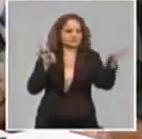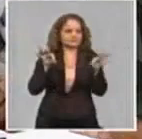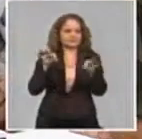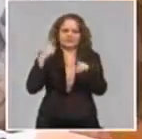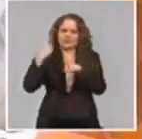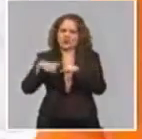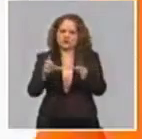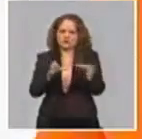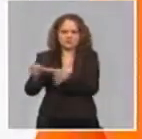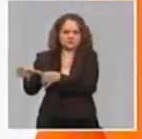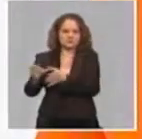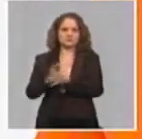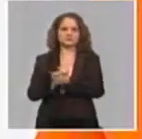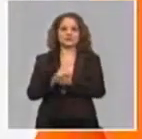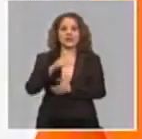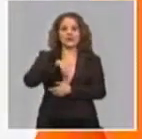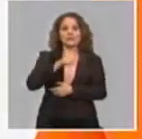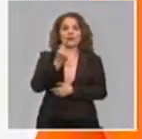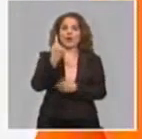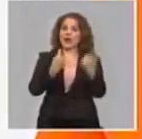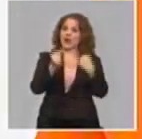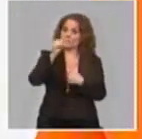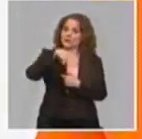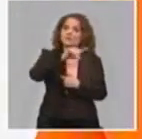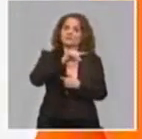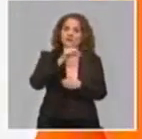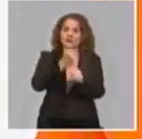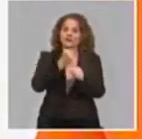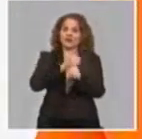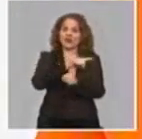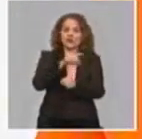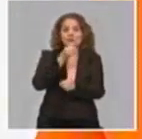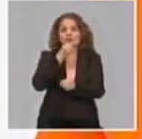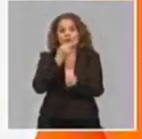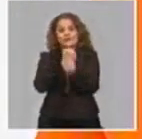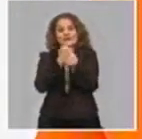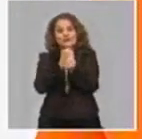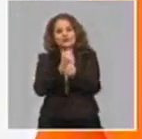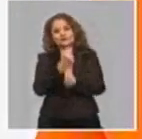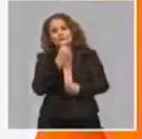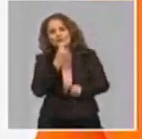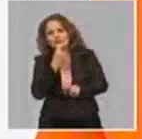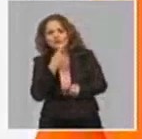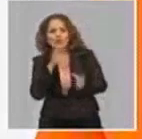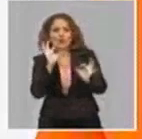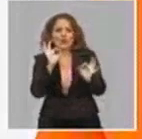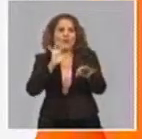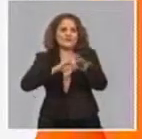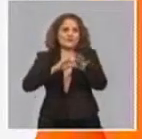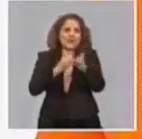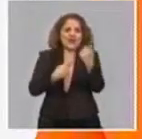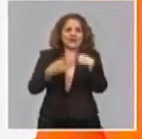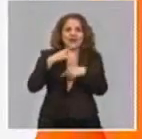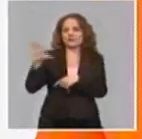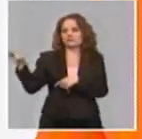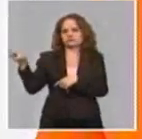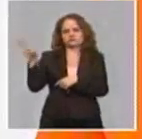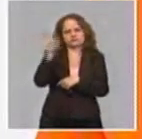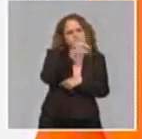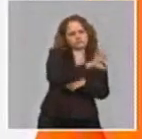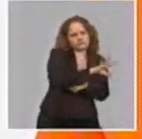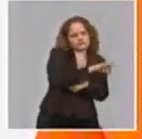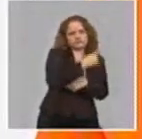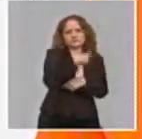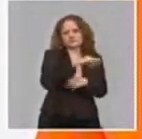de riesgo, también los hemos tenido que sacar. Pero al final hemos compensado estas cosas y